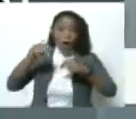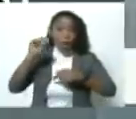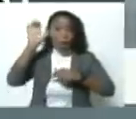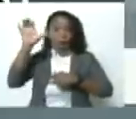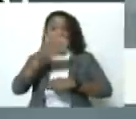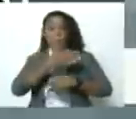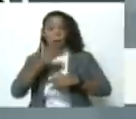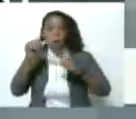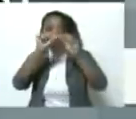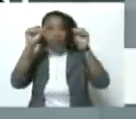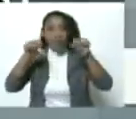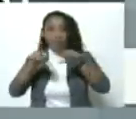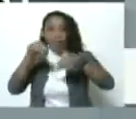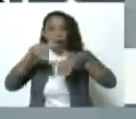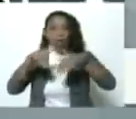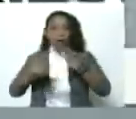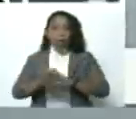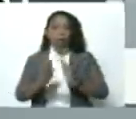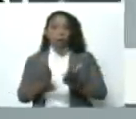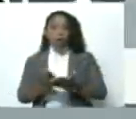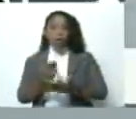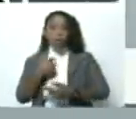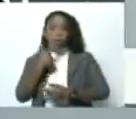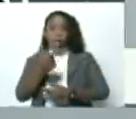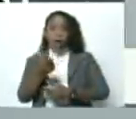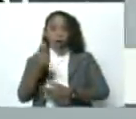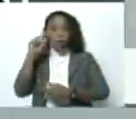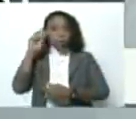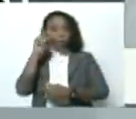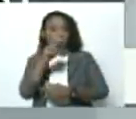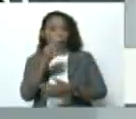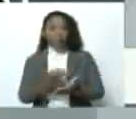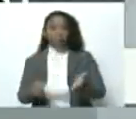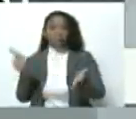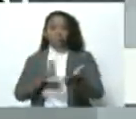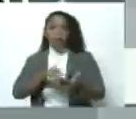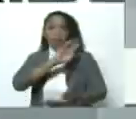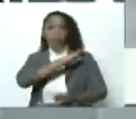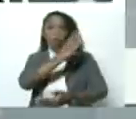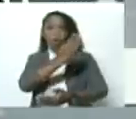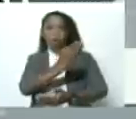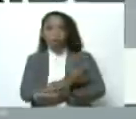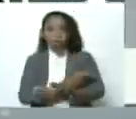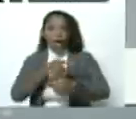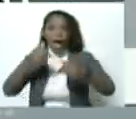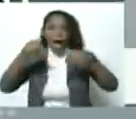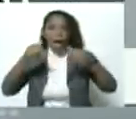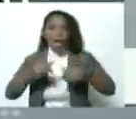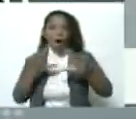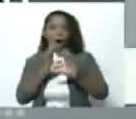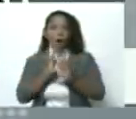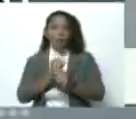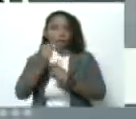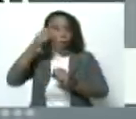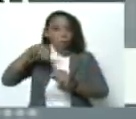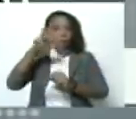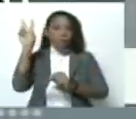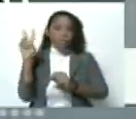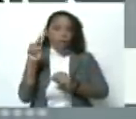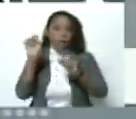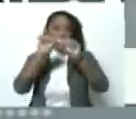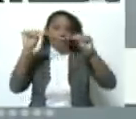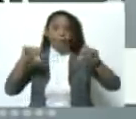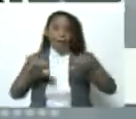tiene el mejor sistema electoral del mundo. Y como dijeron los observadores, ratifica la fortaleza, ratifica la confianza del pueblo venezolano en su sistema